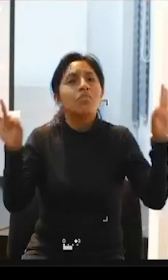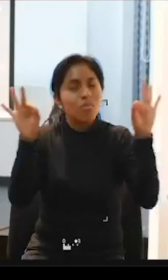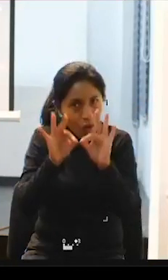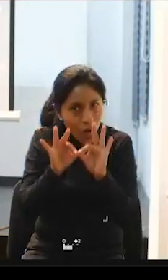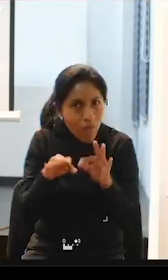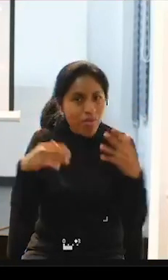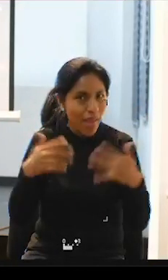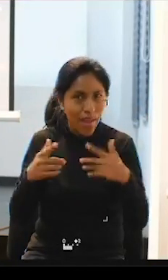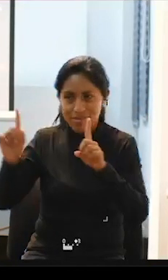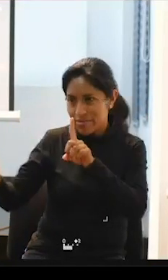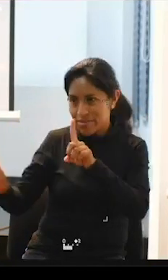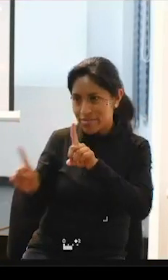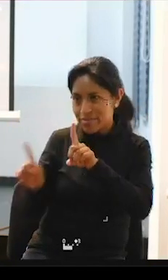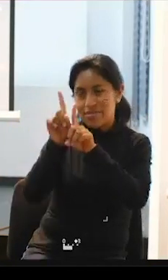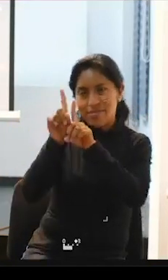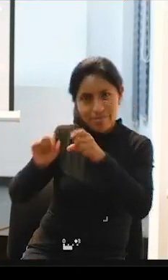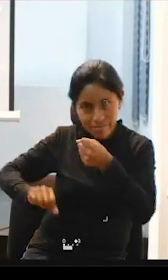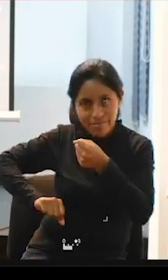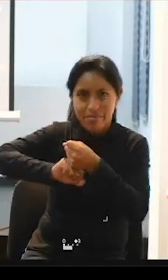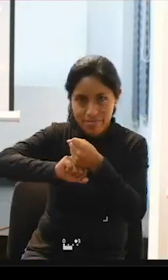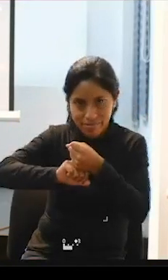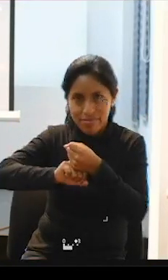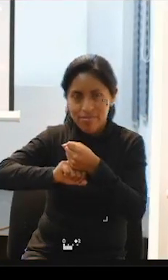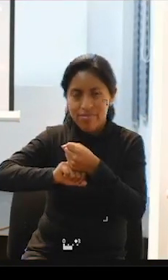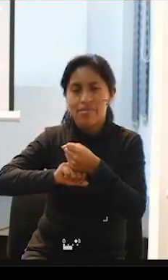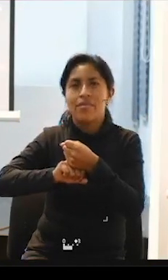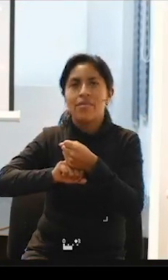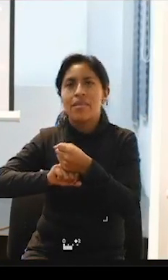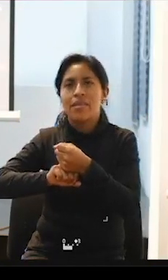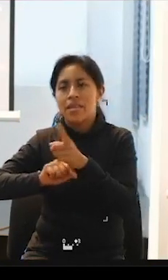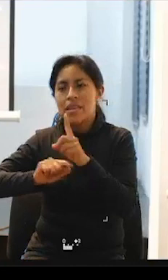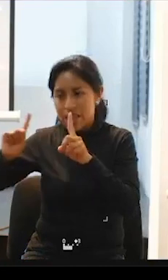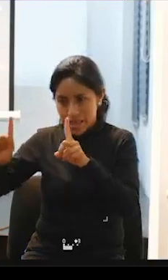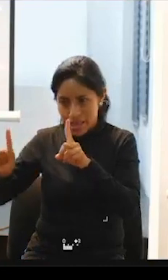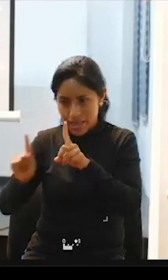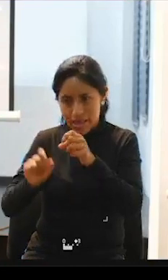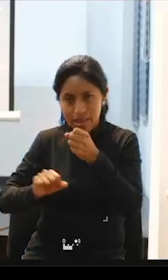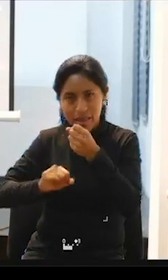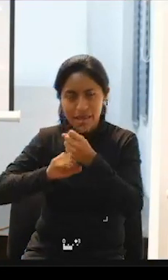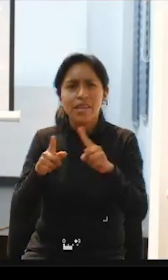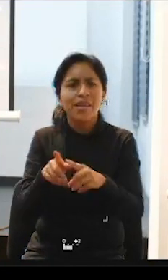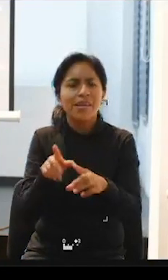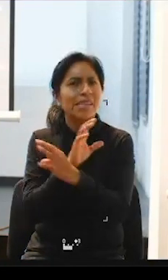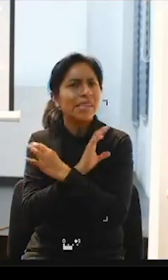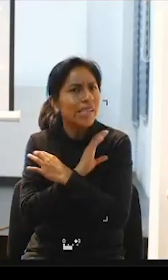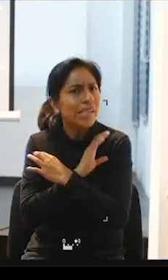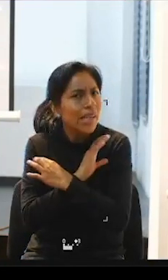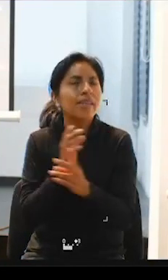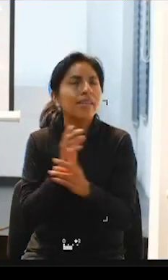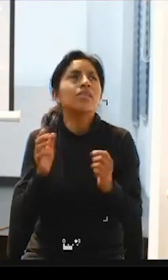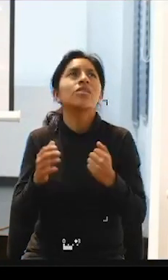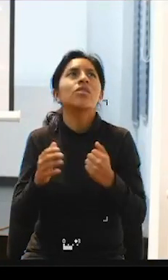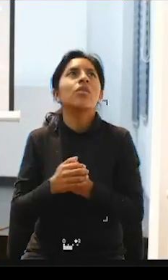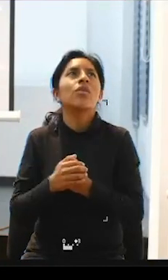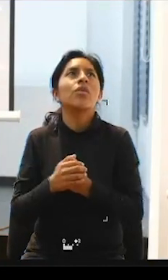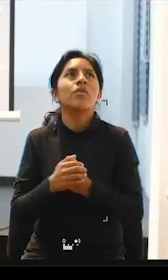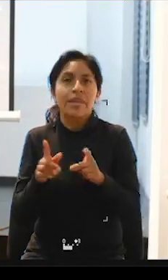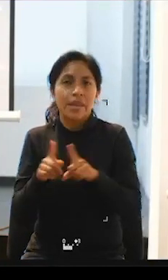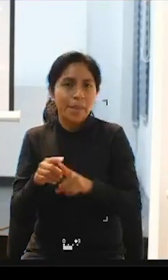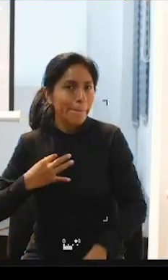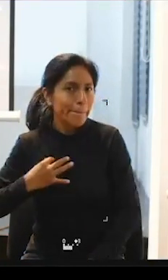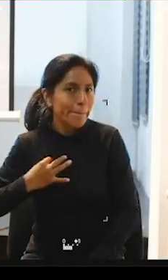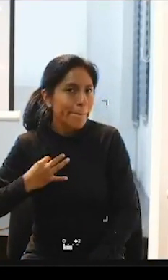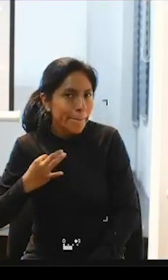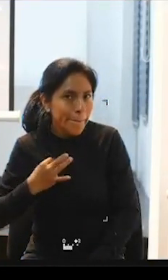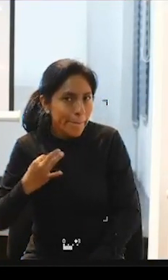personal gracias a la asistencia personal y más que todo al cariño y también a la voluntad